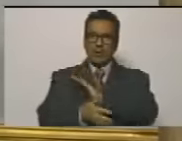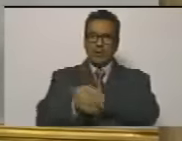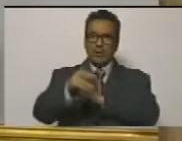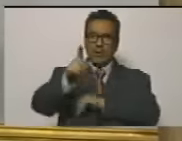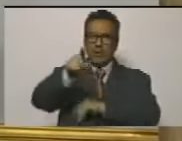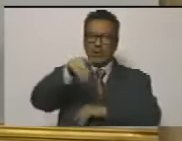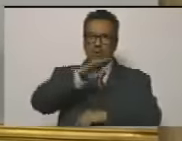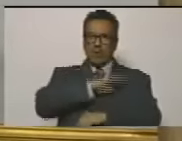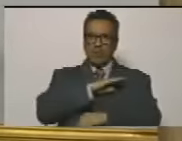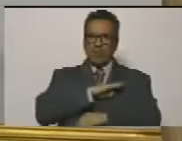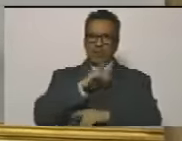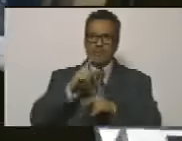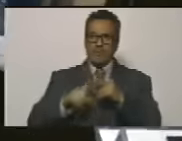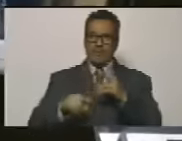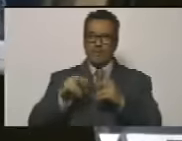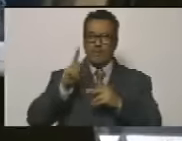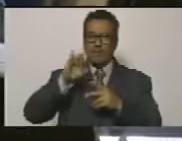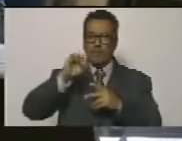revictimización